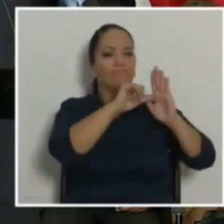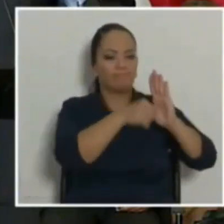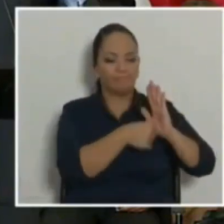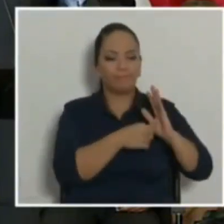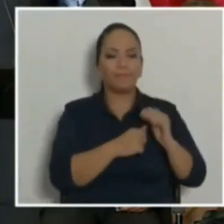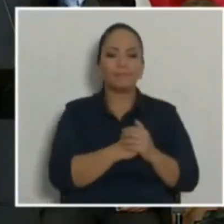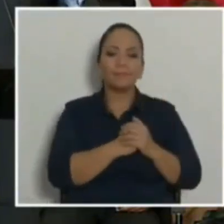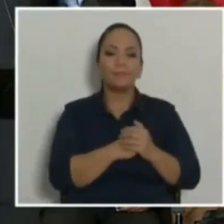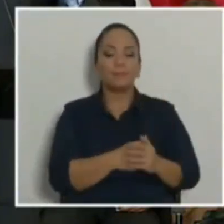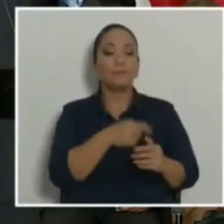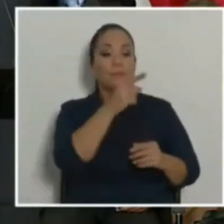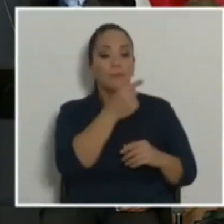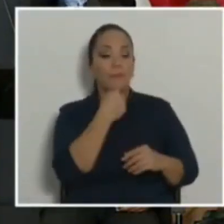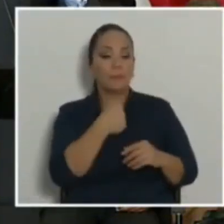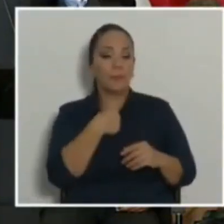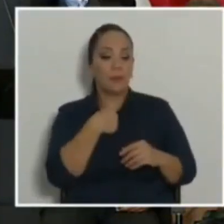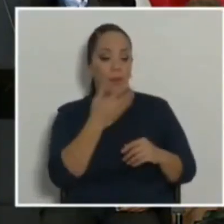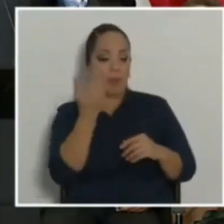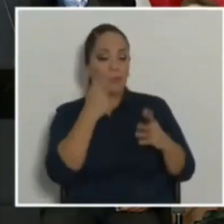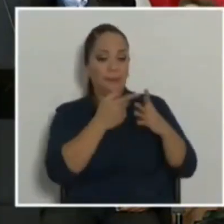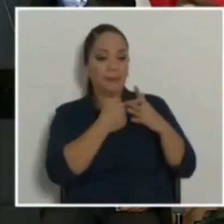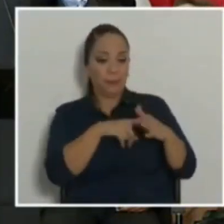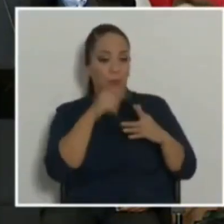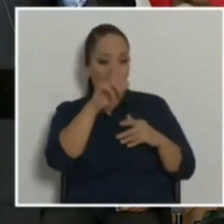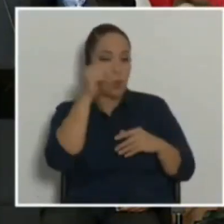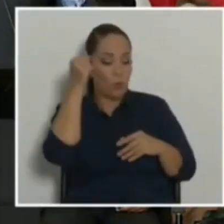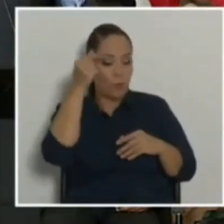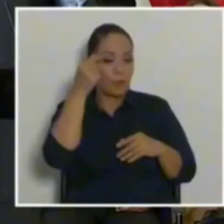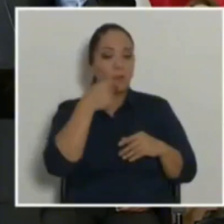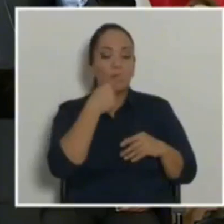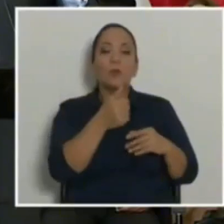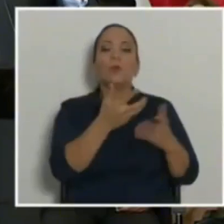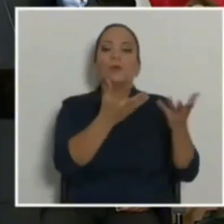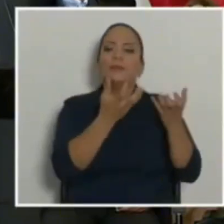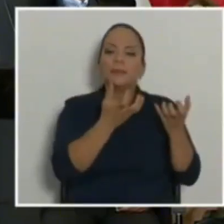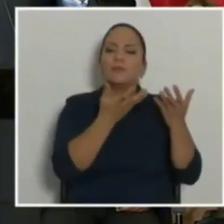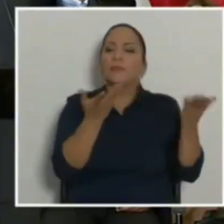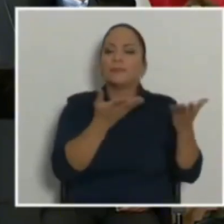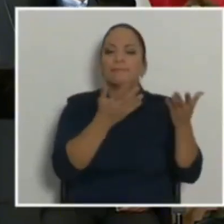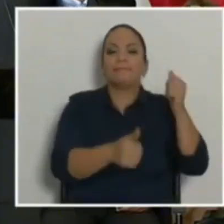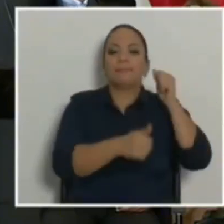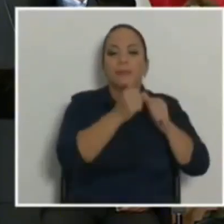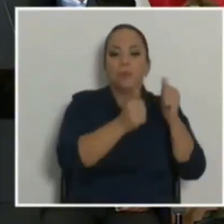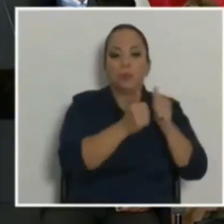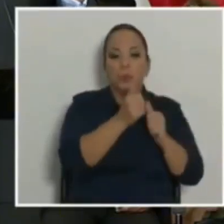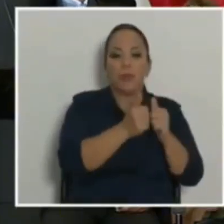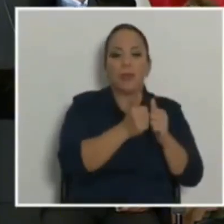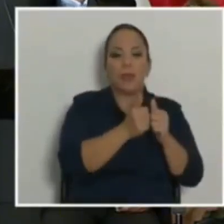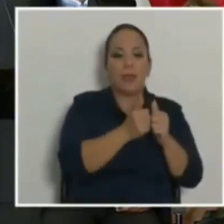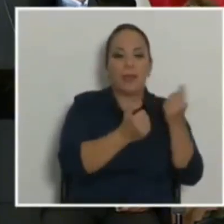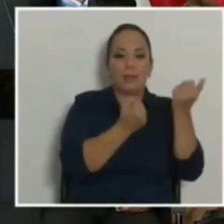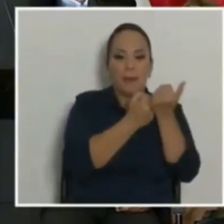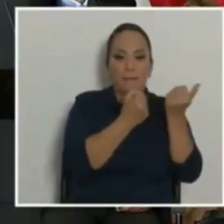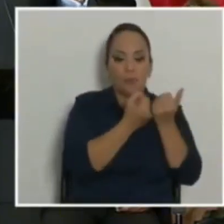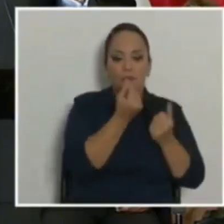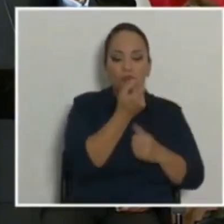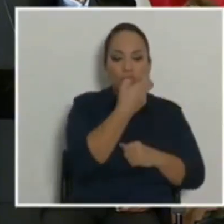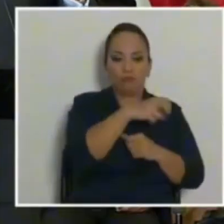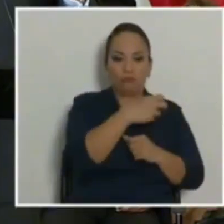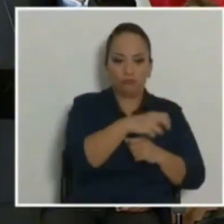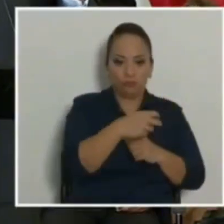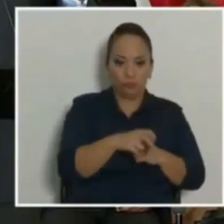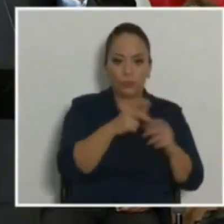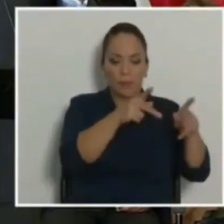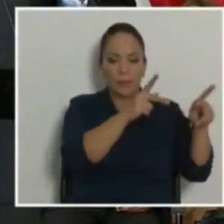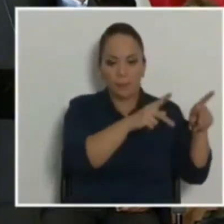indicación que usted nos dio al inicio de esta administración. Queremos que la mayor cantidad de transferencias, de subsidios que este país dispone para el